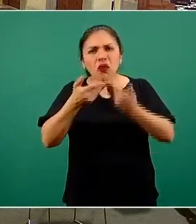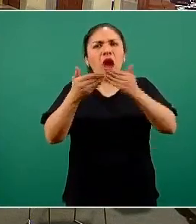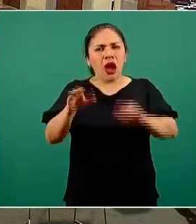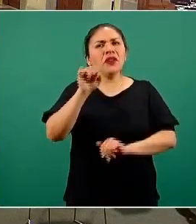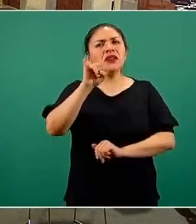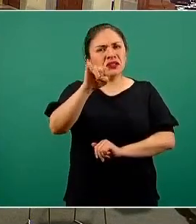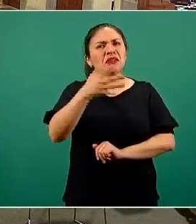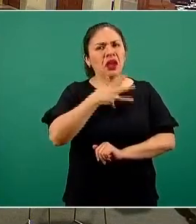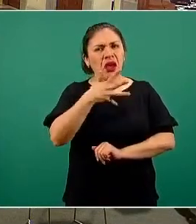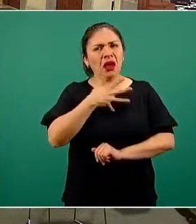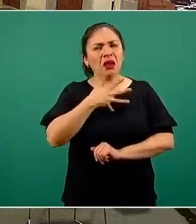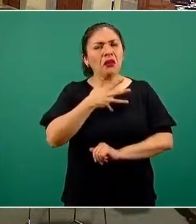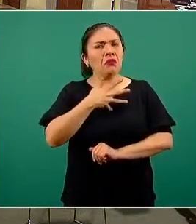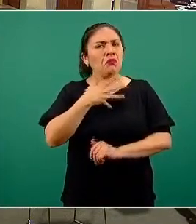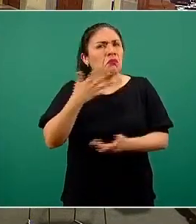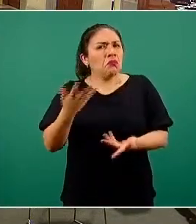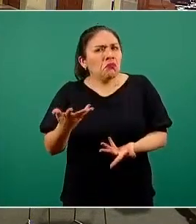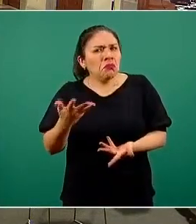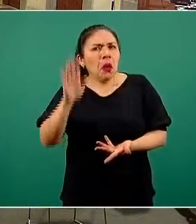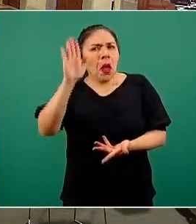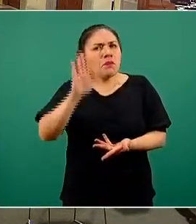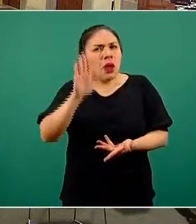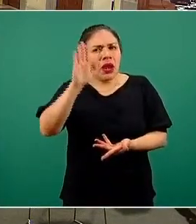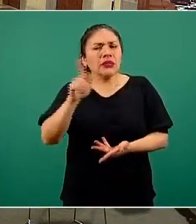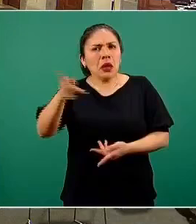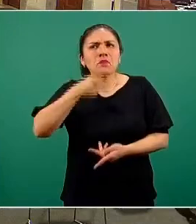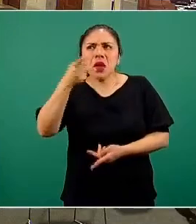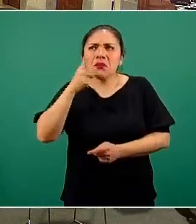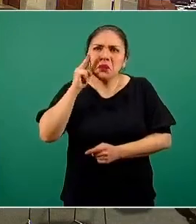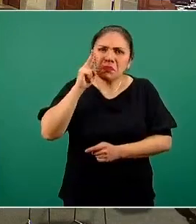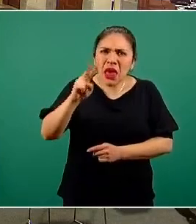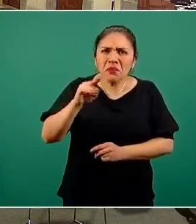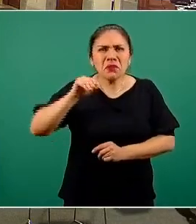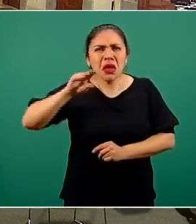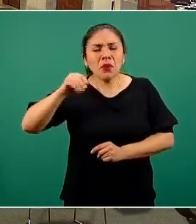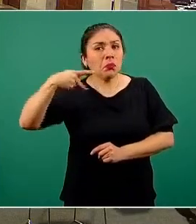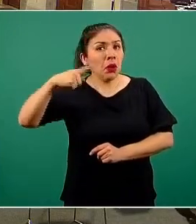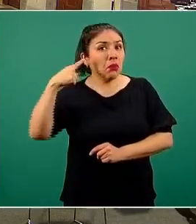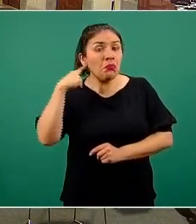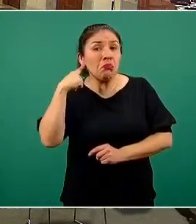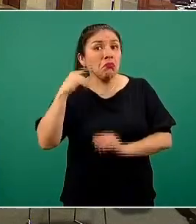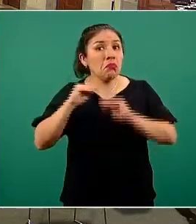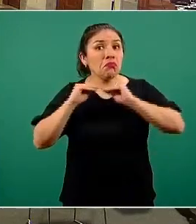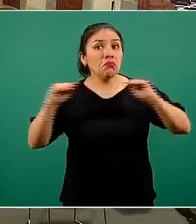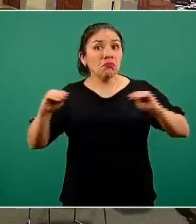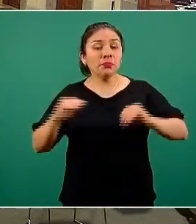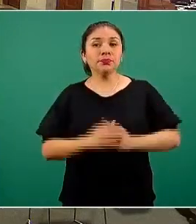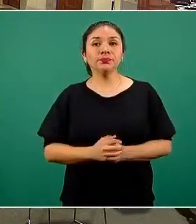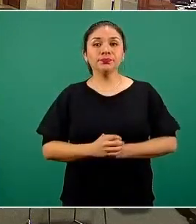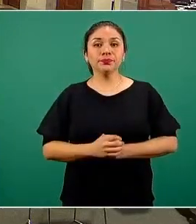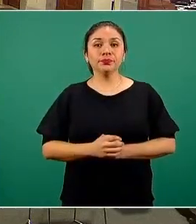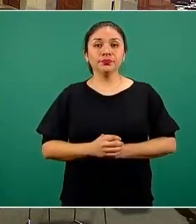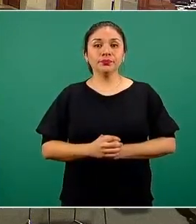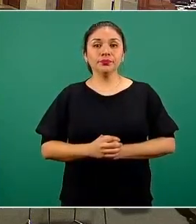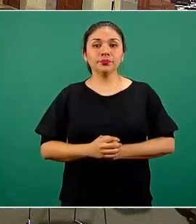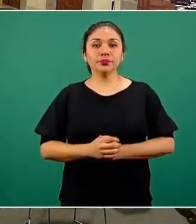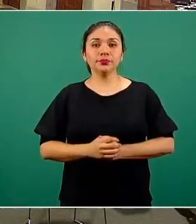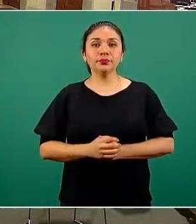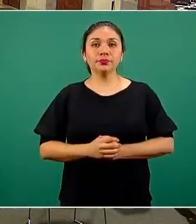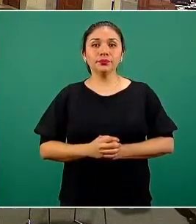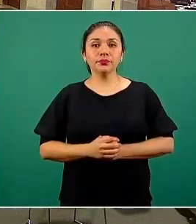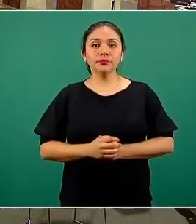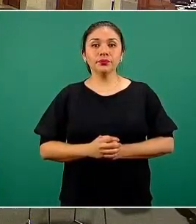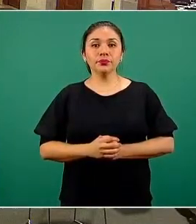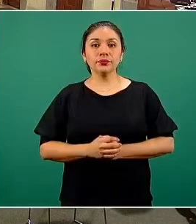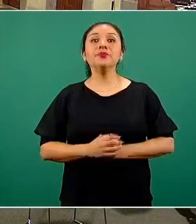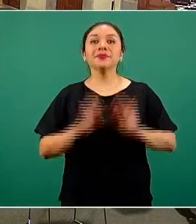la señal de que está hablando, sin embargo no tenemos sonido aquí en la... Correcto. Listo. Listo. Ahora sí.